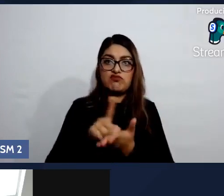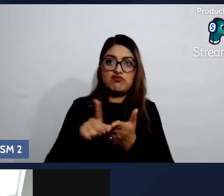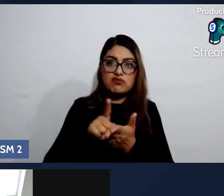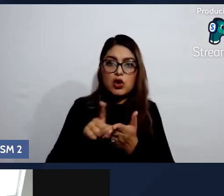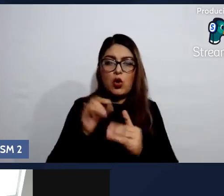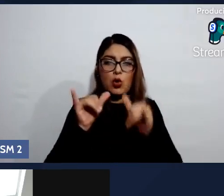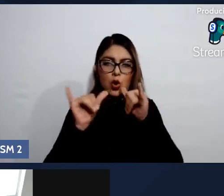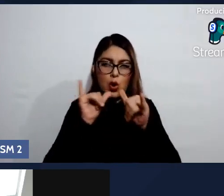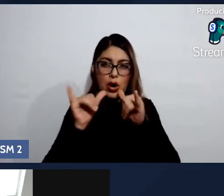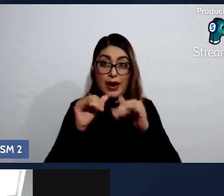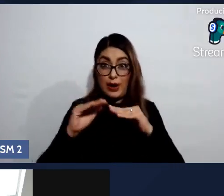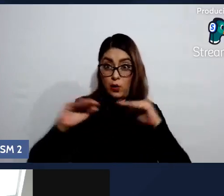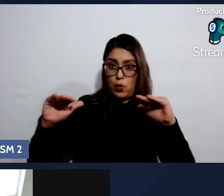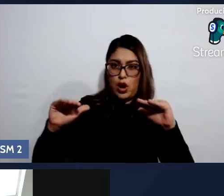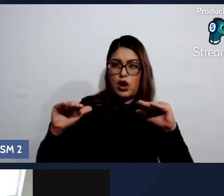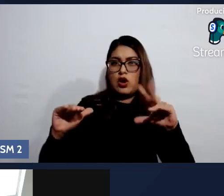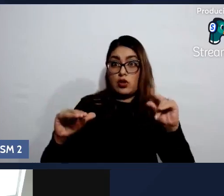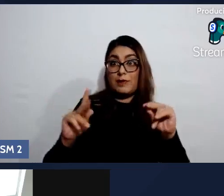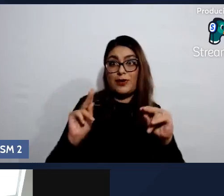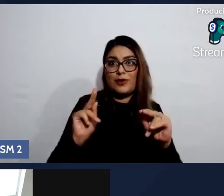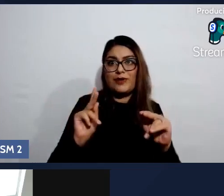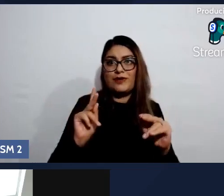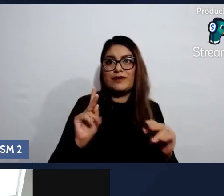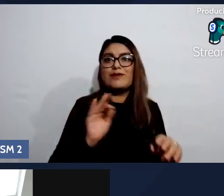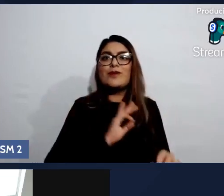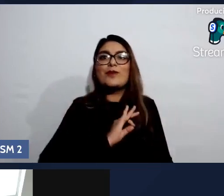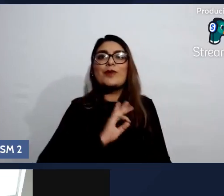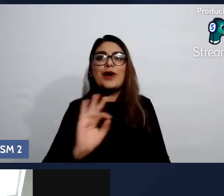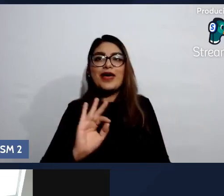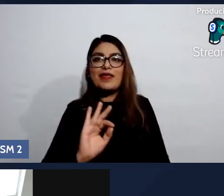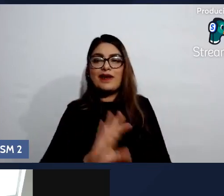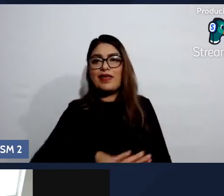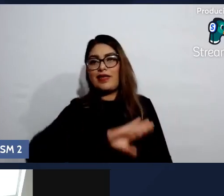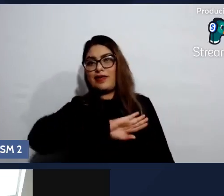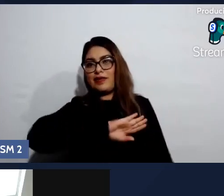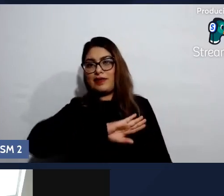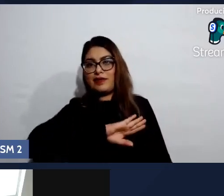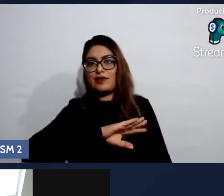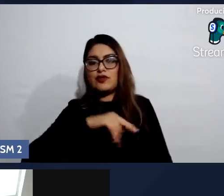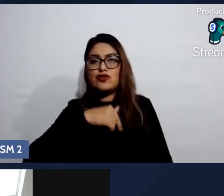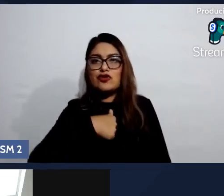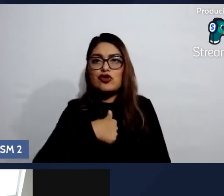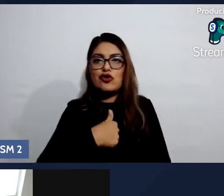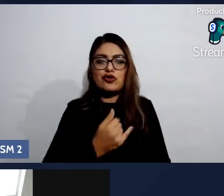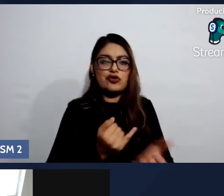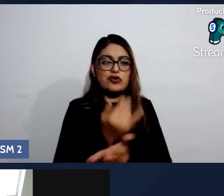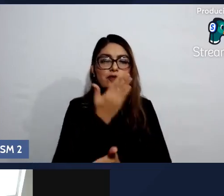de todas maneras nos hace tomar decisiones no muy acertadas.